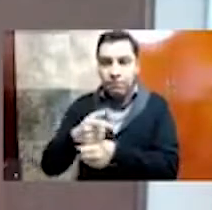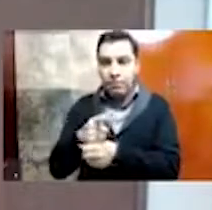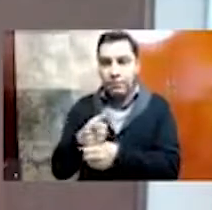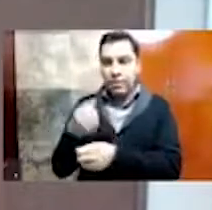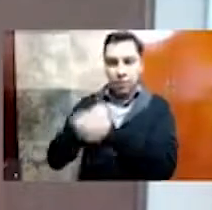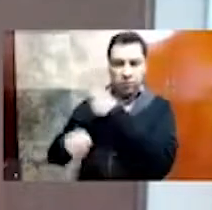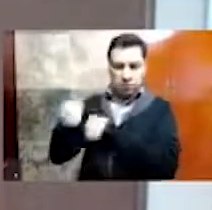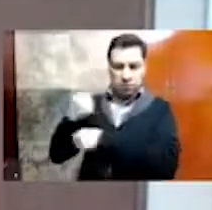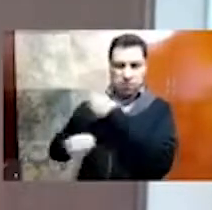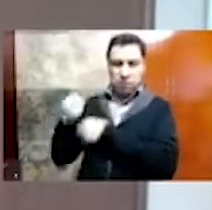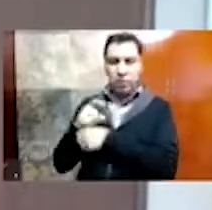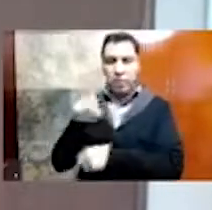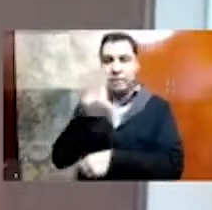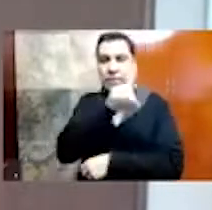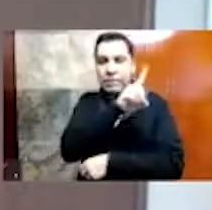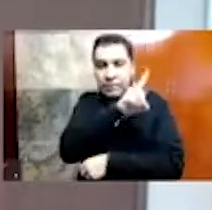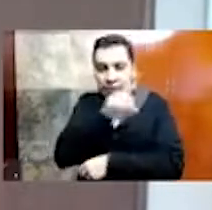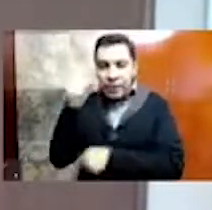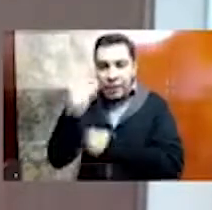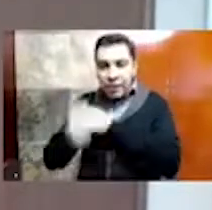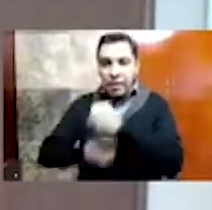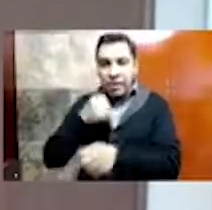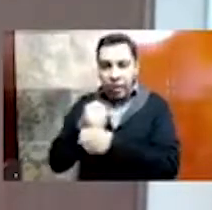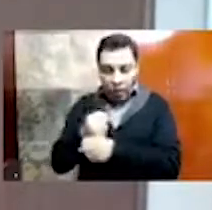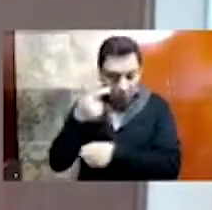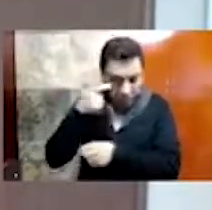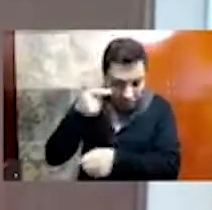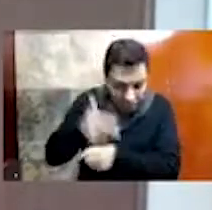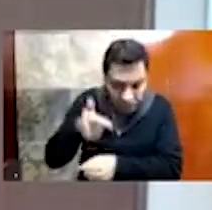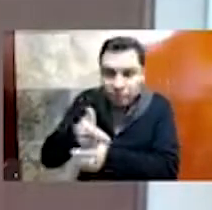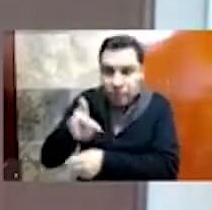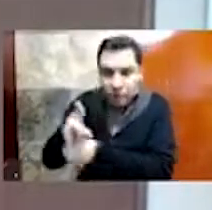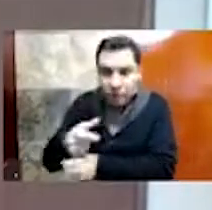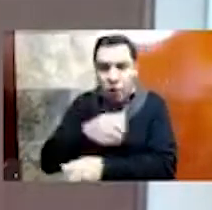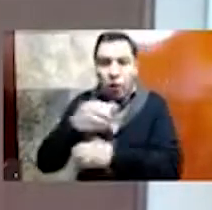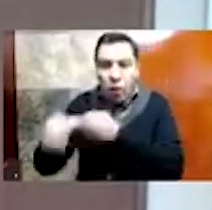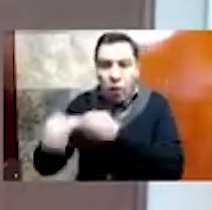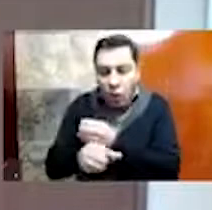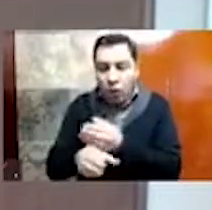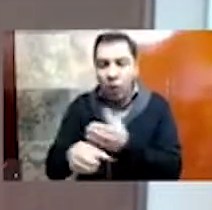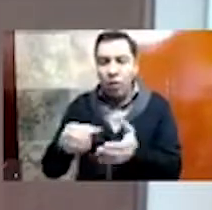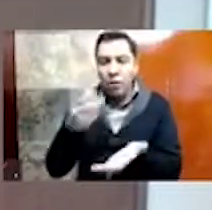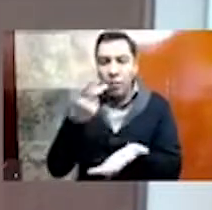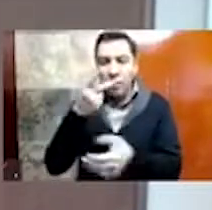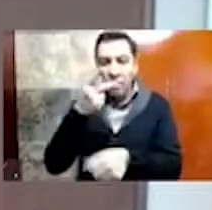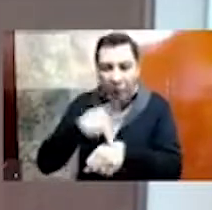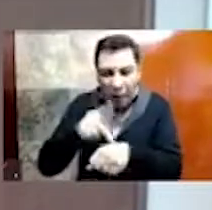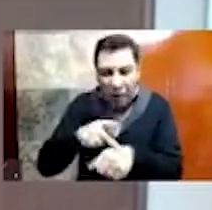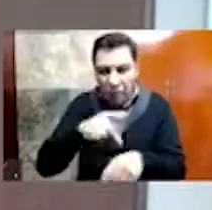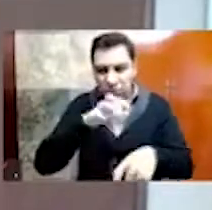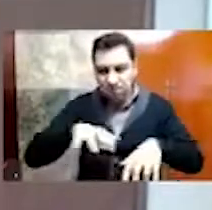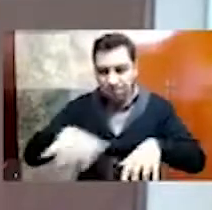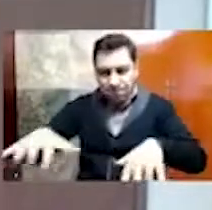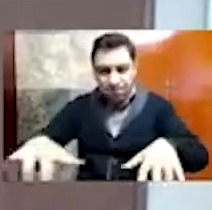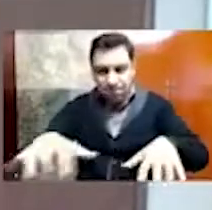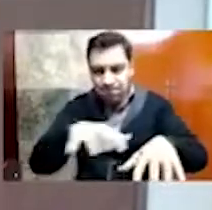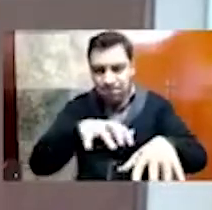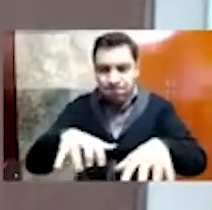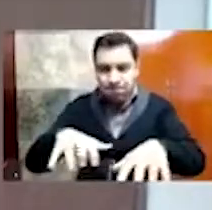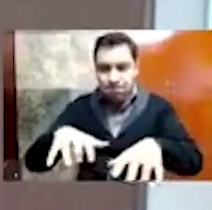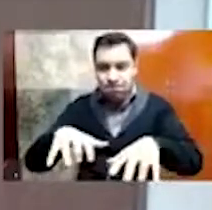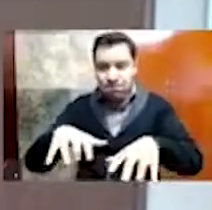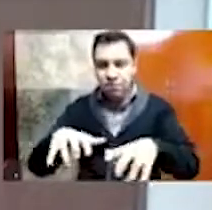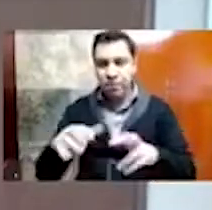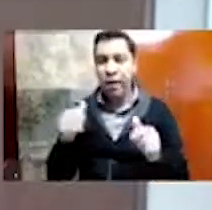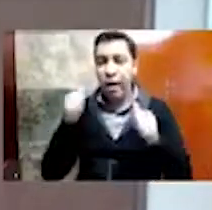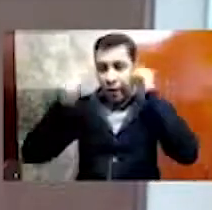encontró los primeros vestigios del recinto. Antes de leer la semblanza del arqueólogo Raúl Barrera,